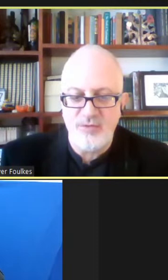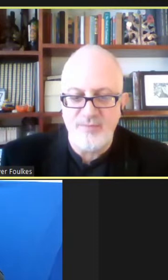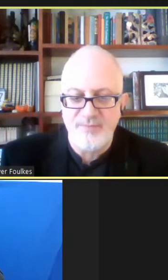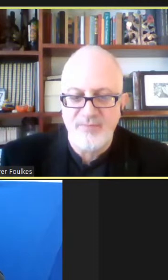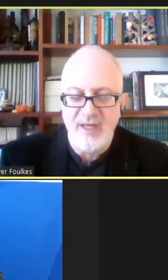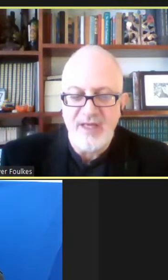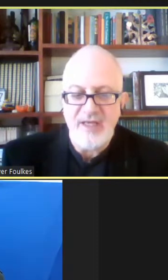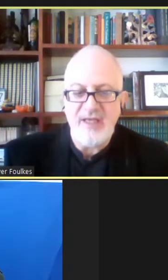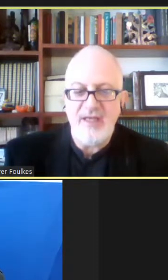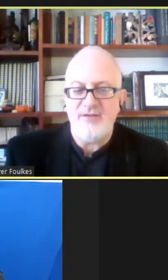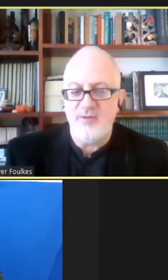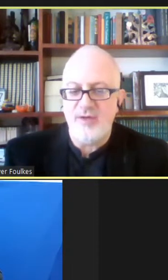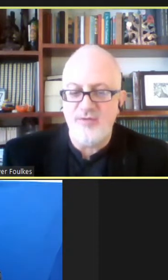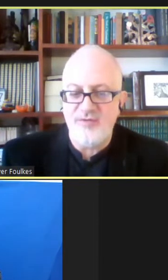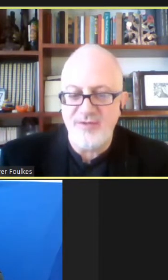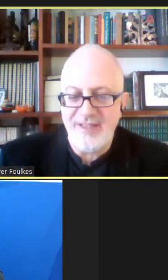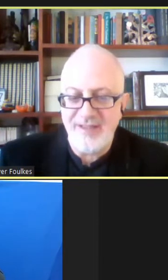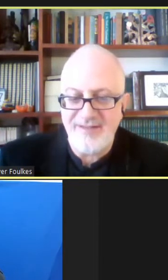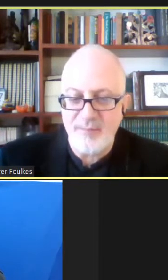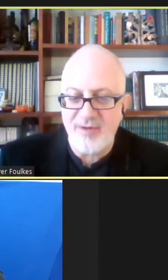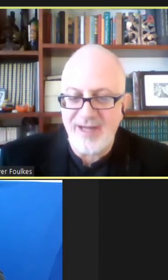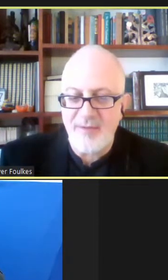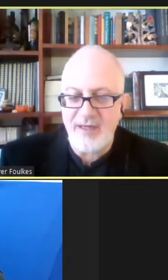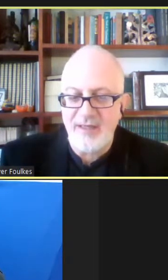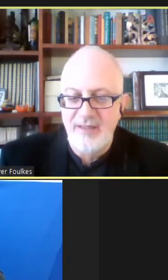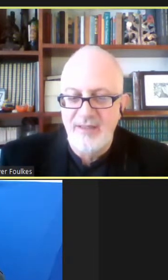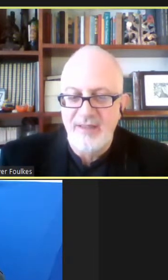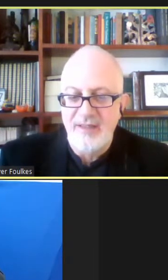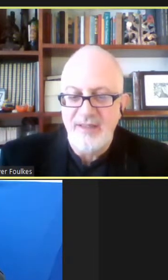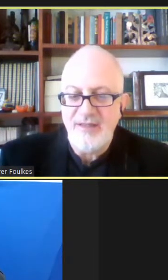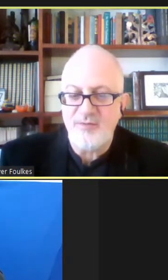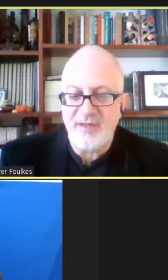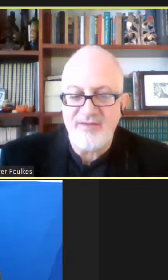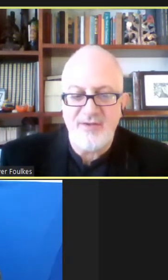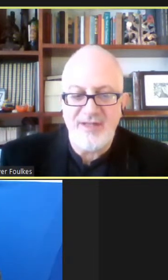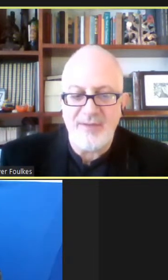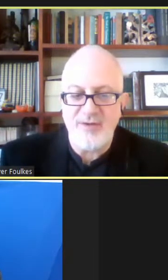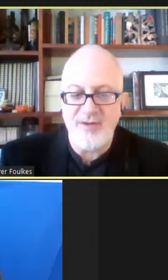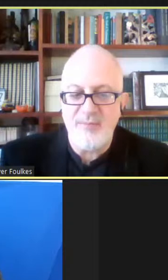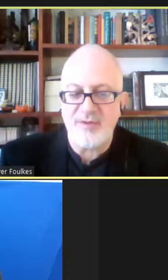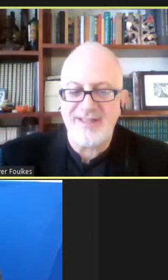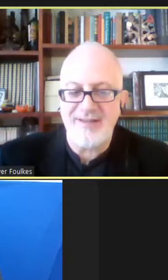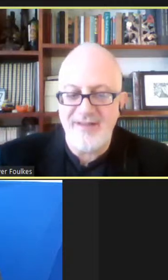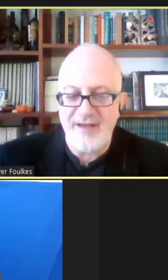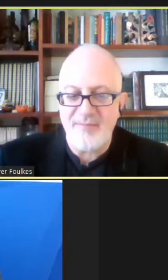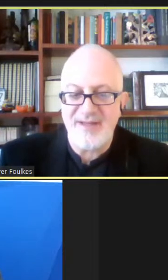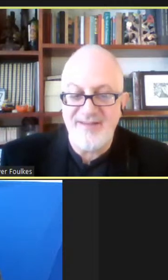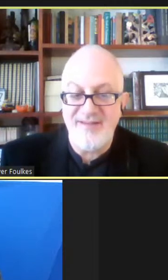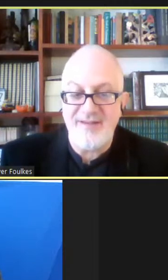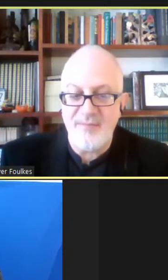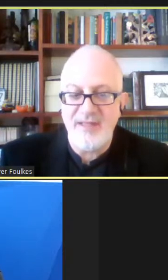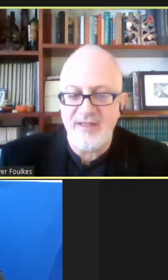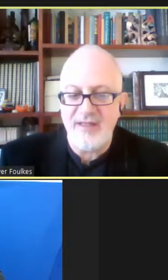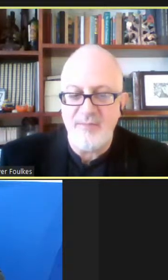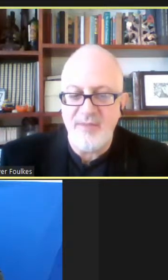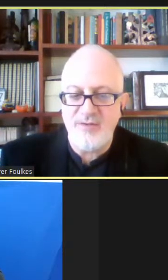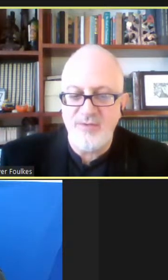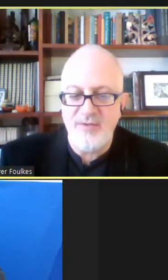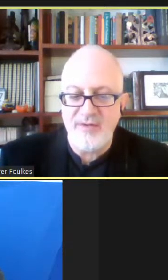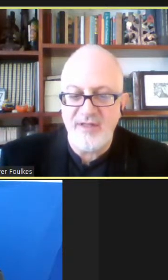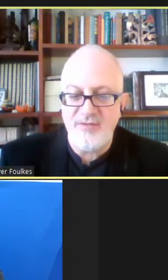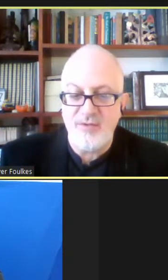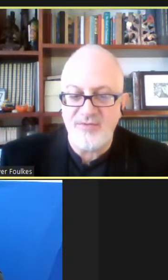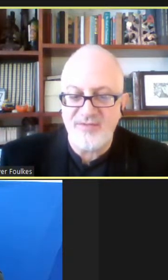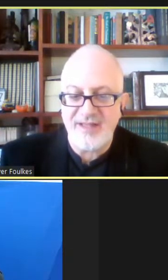instituto. Y su inclusión en este programa nos pareció de la mayor importancia precisamente en